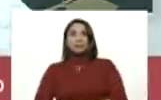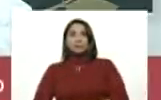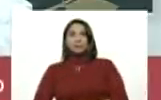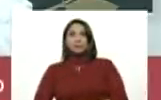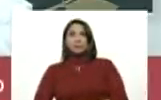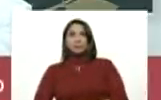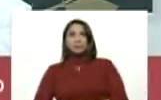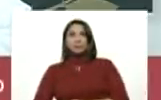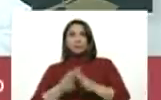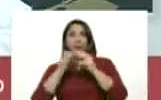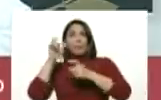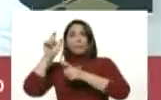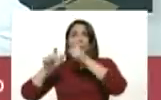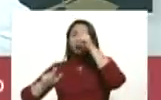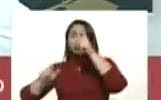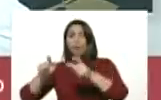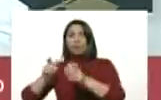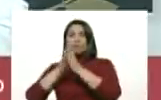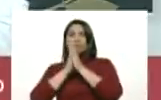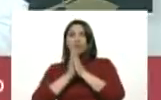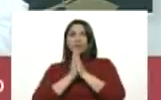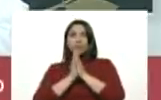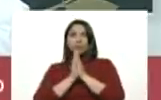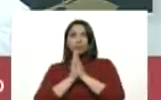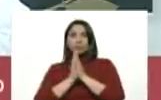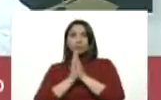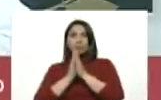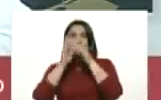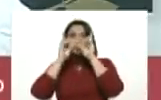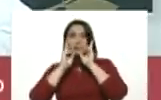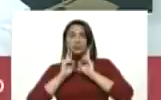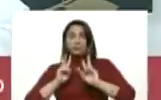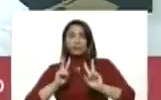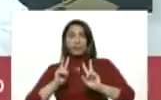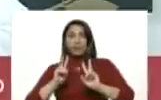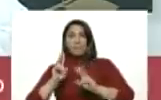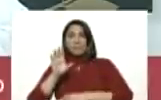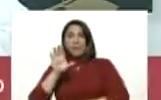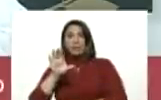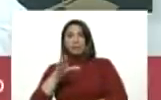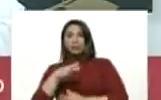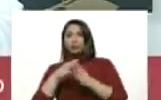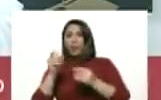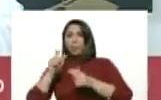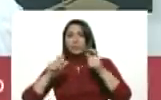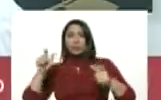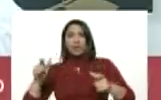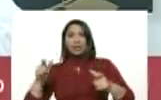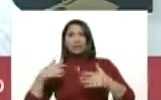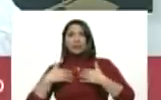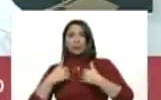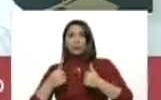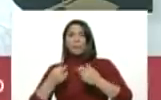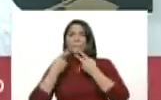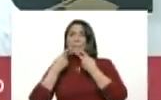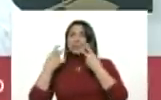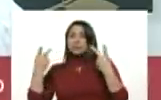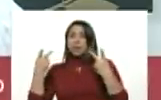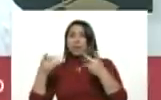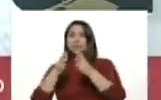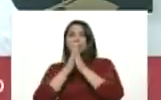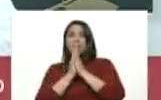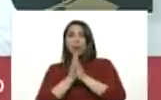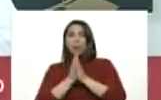A todo el personal sanitario del país, a todo el personal de seguridad, mi mensaje a